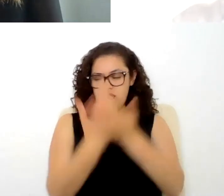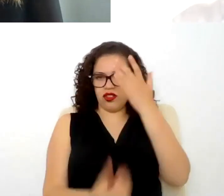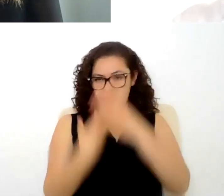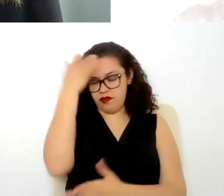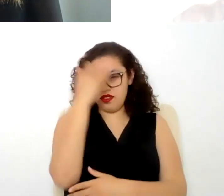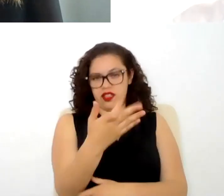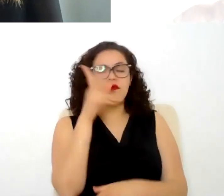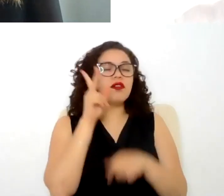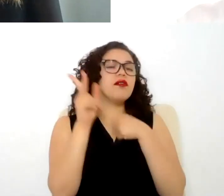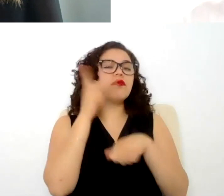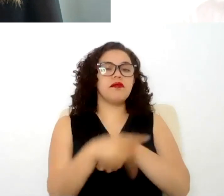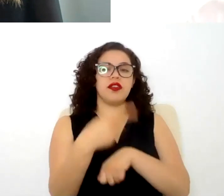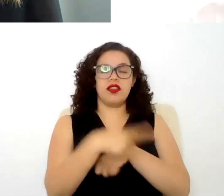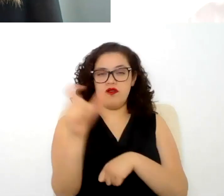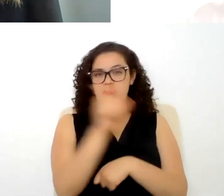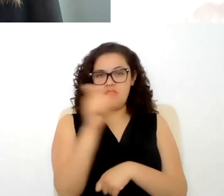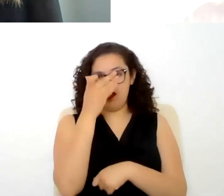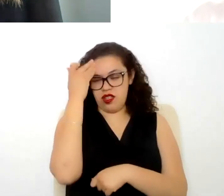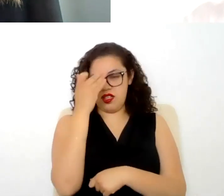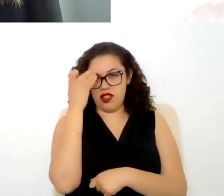por tiempo determinado cuando se terminó el primero?